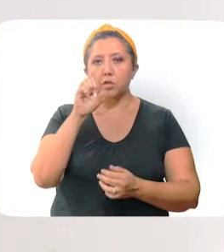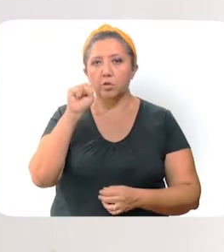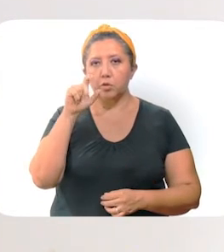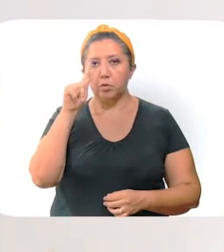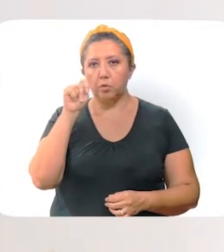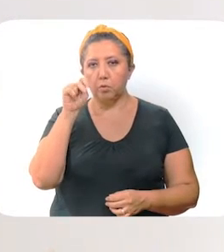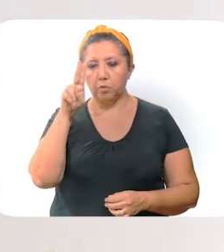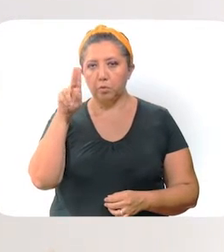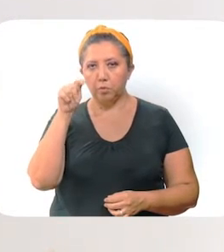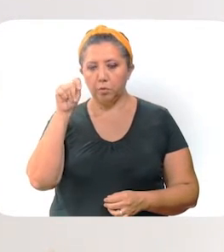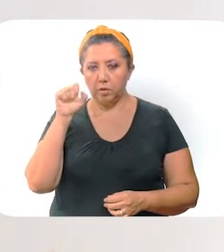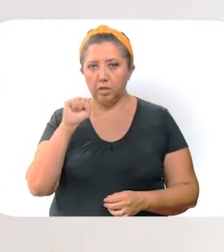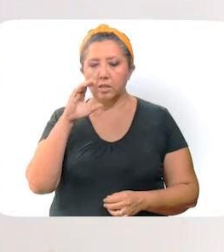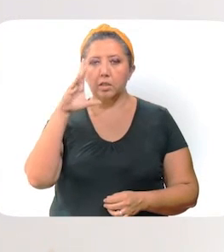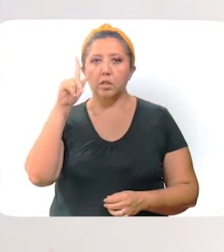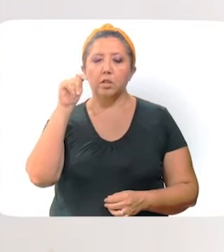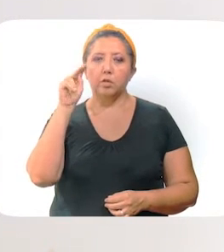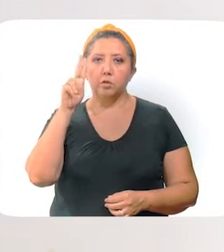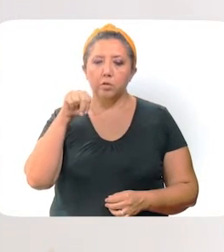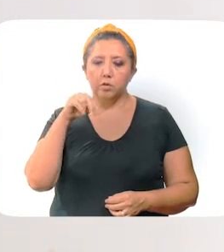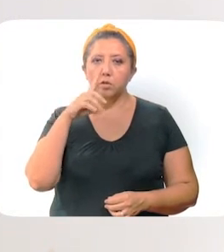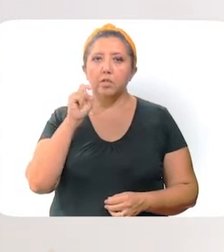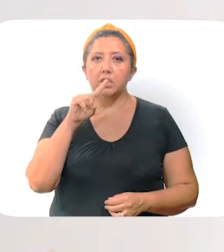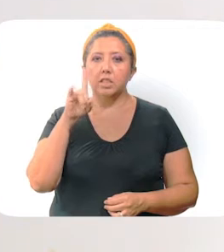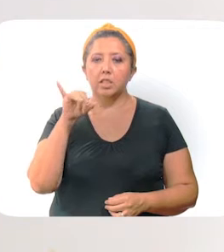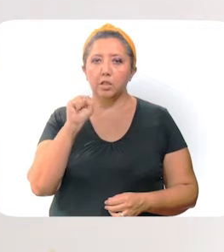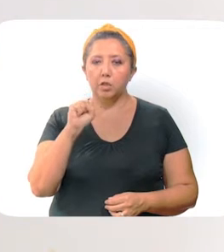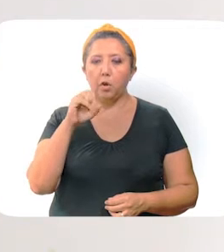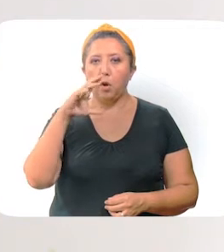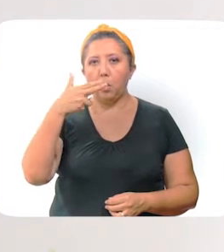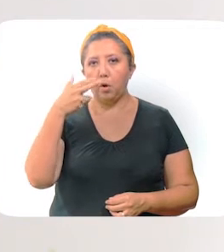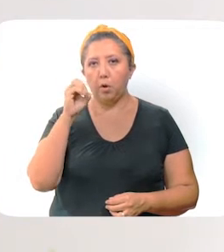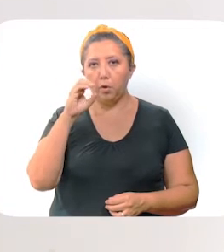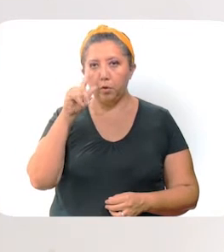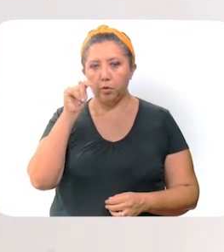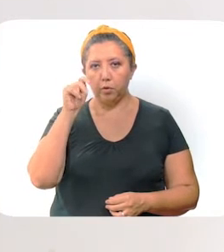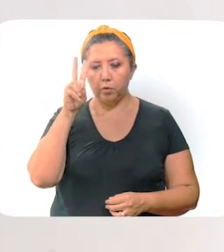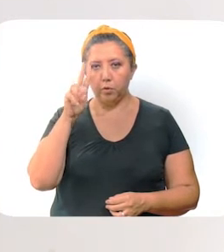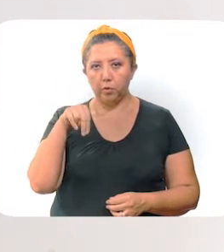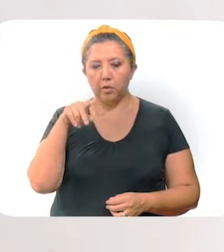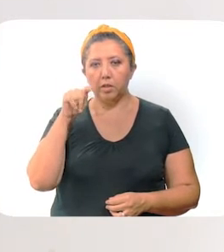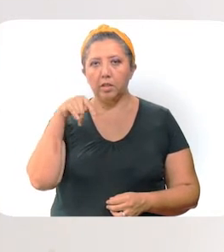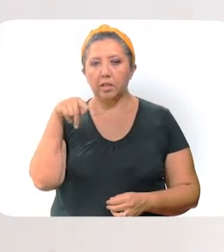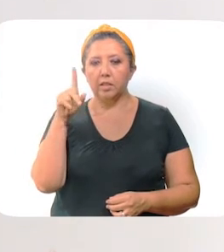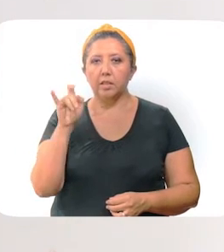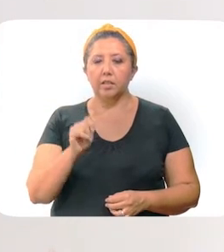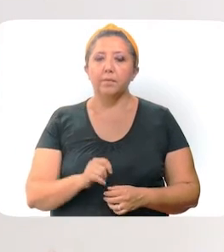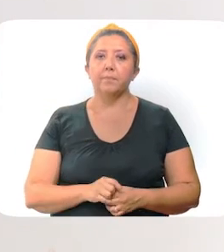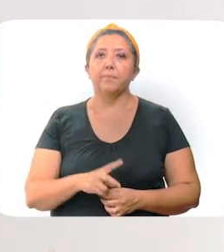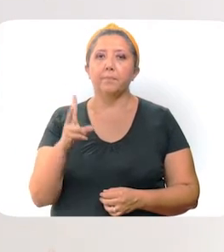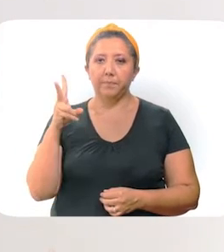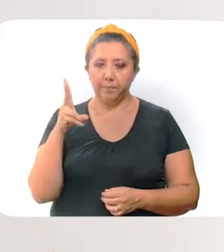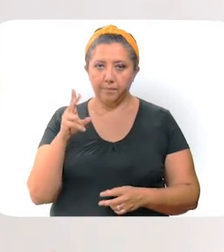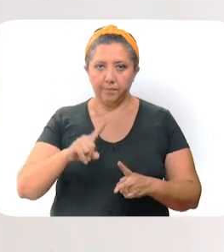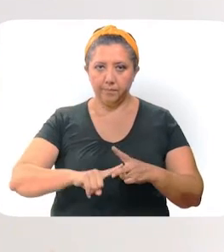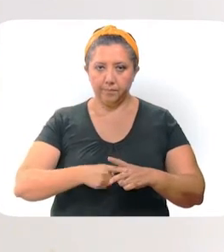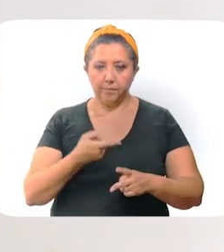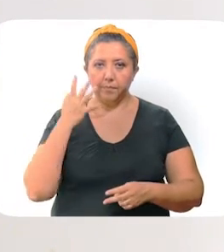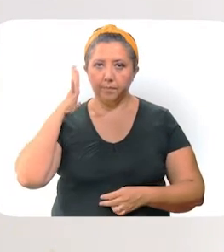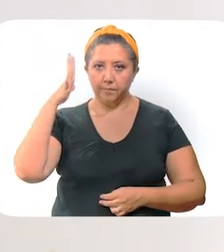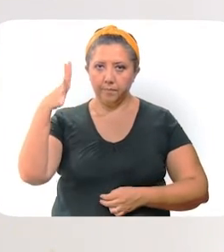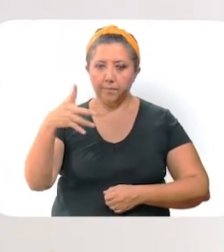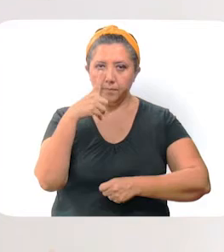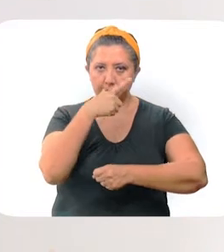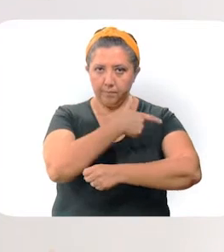Sotuta, Teabo, Celestún, Cenotillo, Chiquinzonot, Joktún, Maní, Mushupip y Tequit. También iniciará la